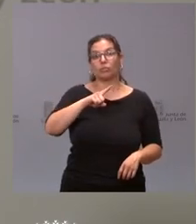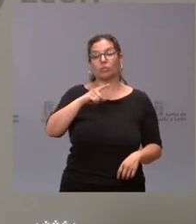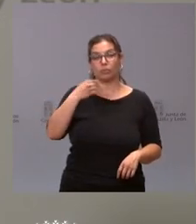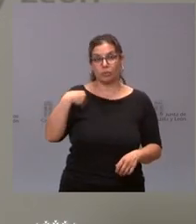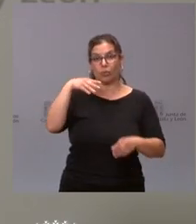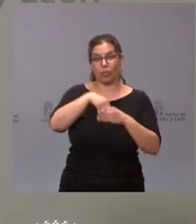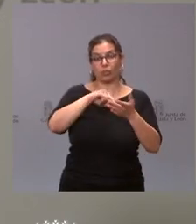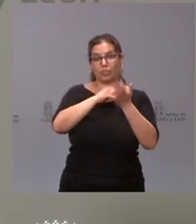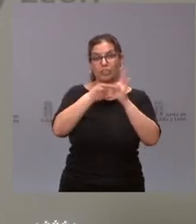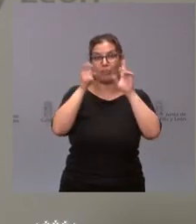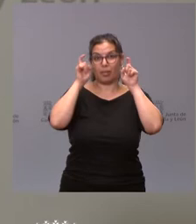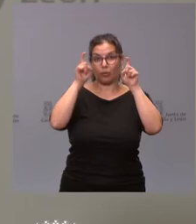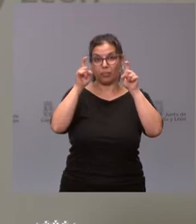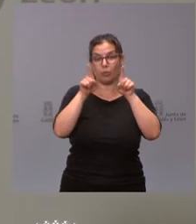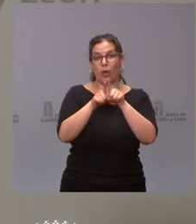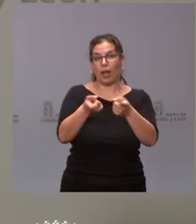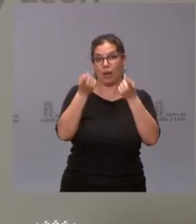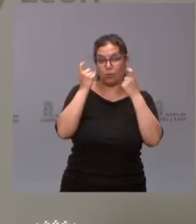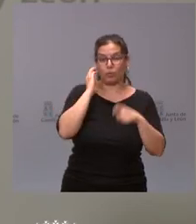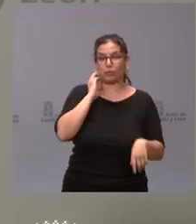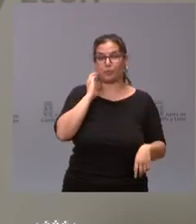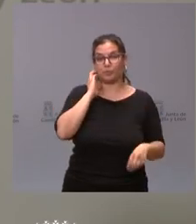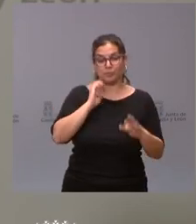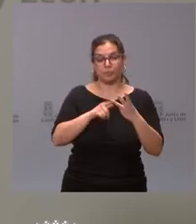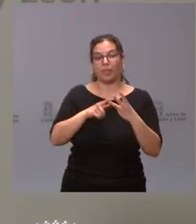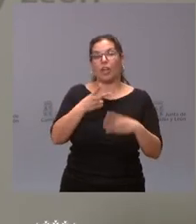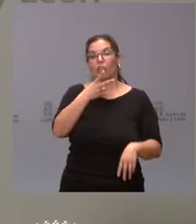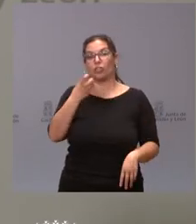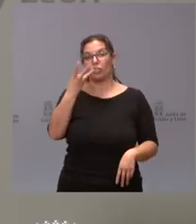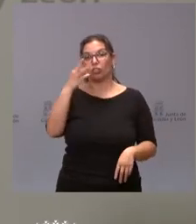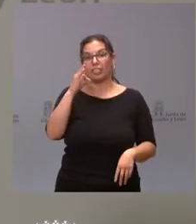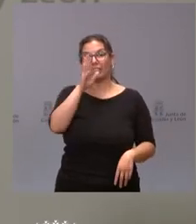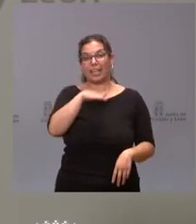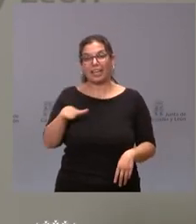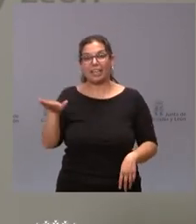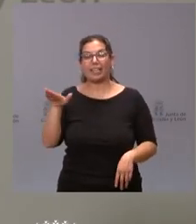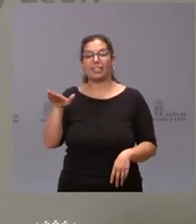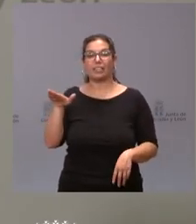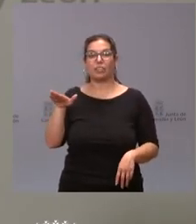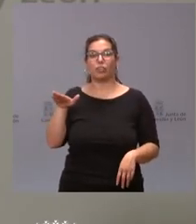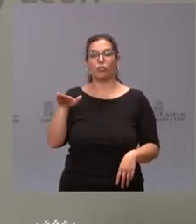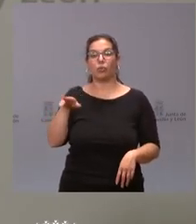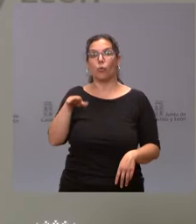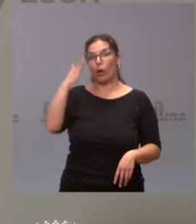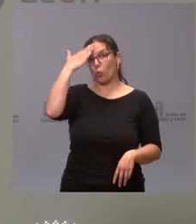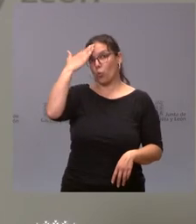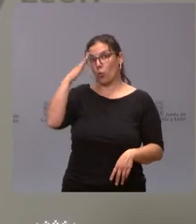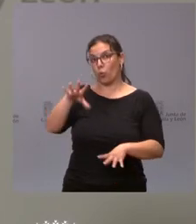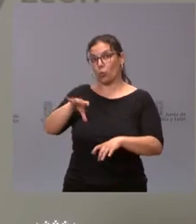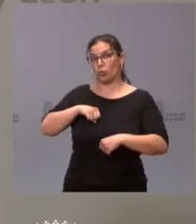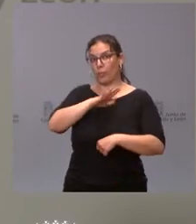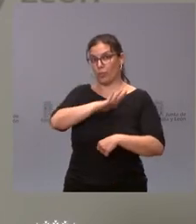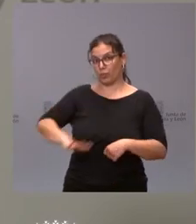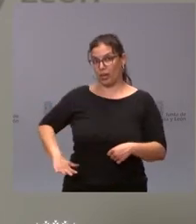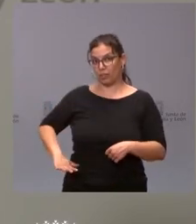educativo en forma de alumnos escolares y, finalmente, 230 menores en guarda provisional, 12 de ellos en